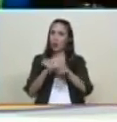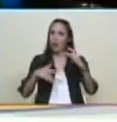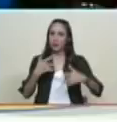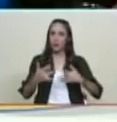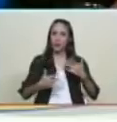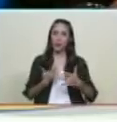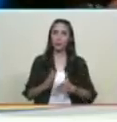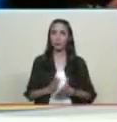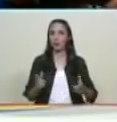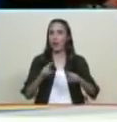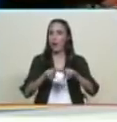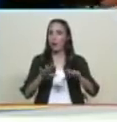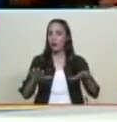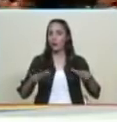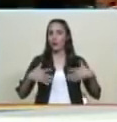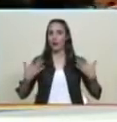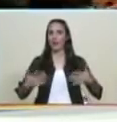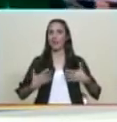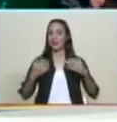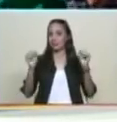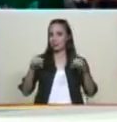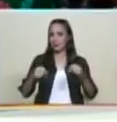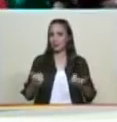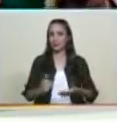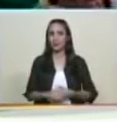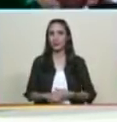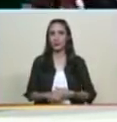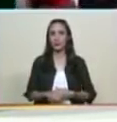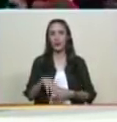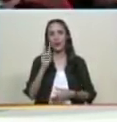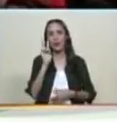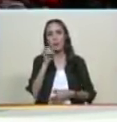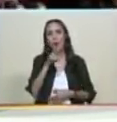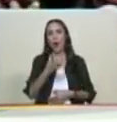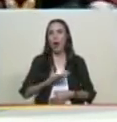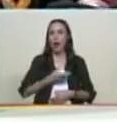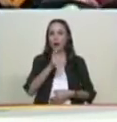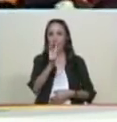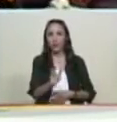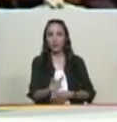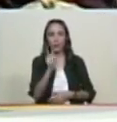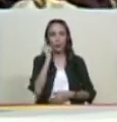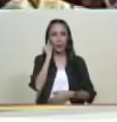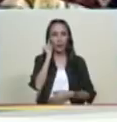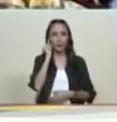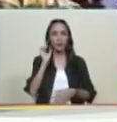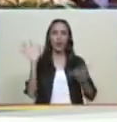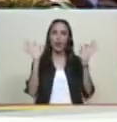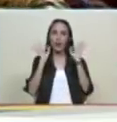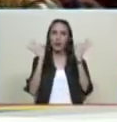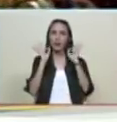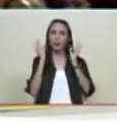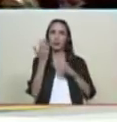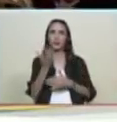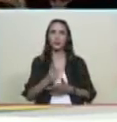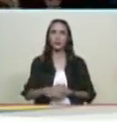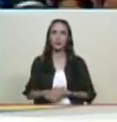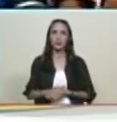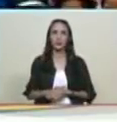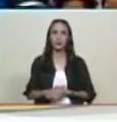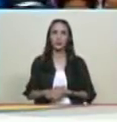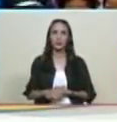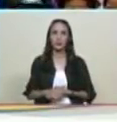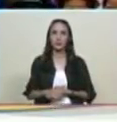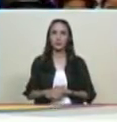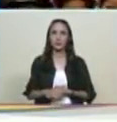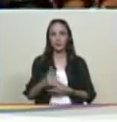disfruten un montón ¿vale? y ahí está nuestra alcaldesa Erika del Valle